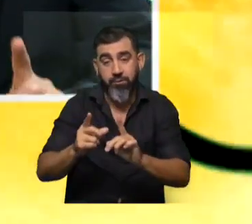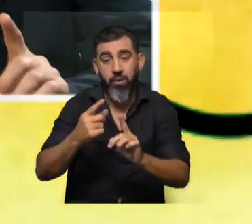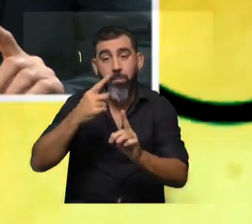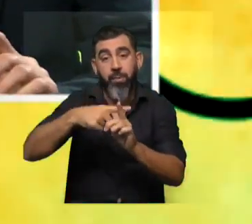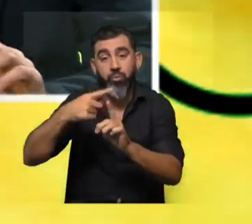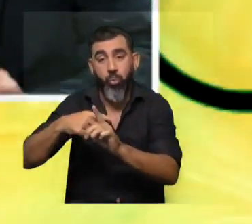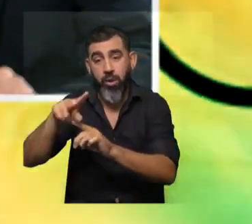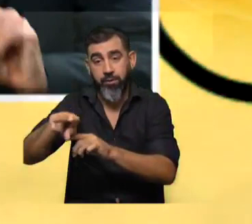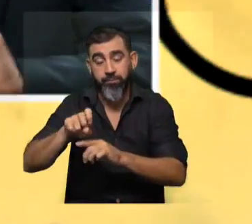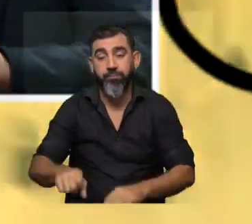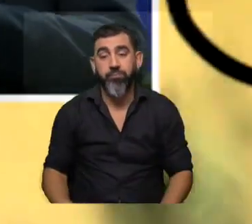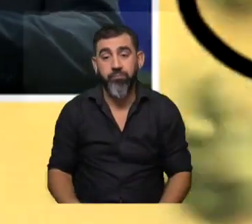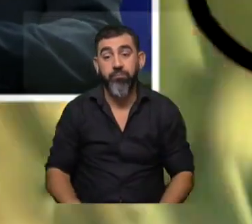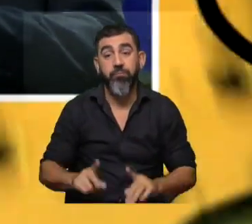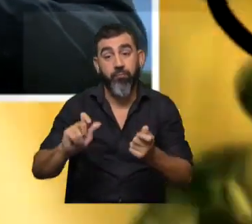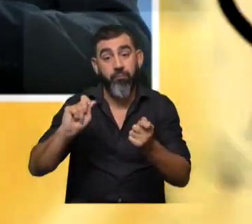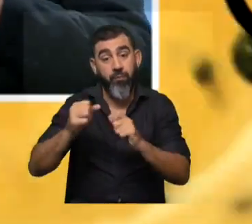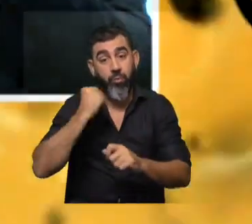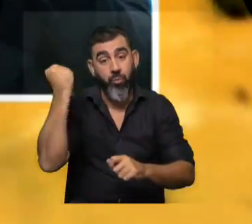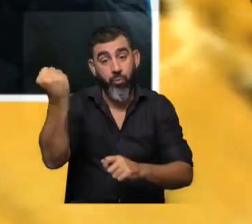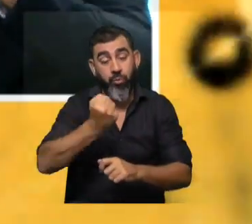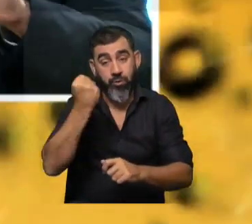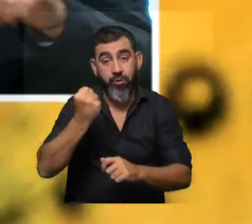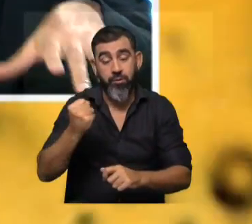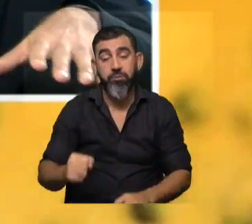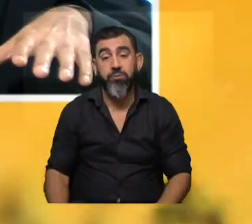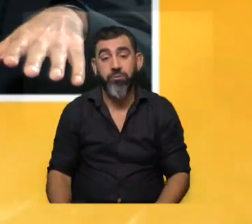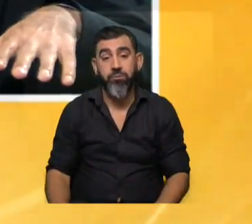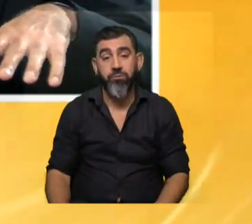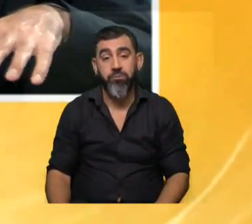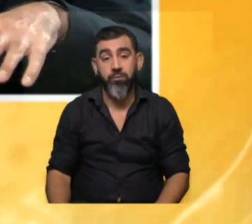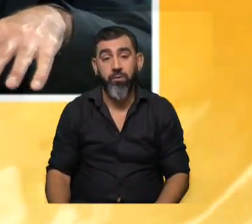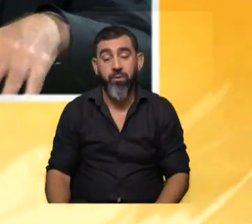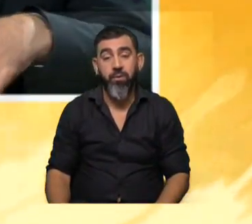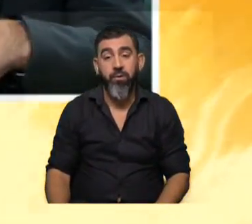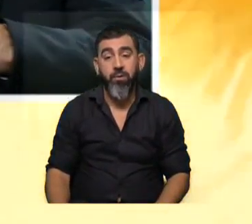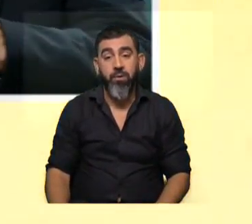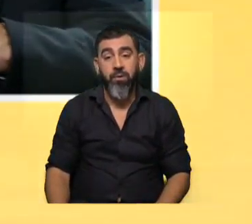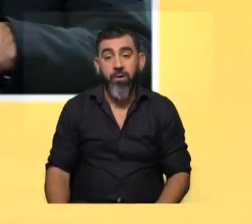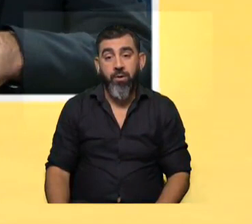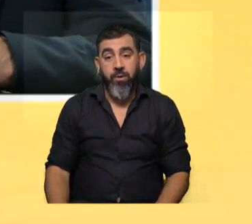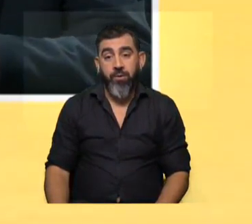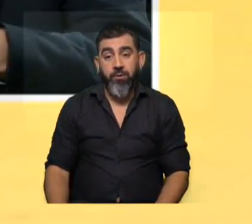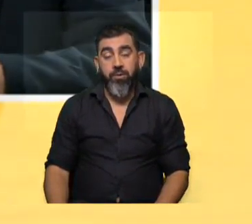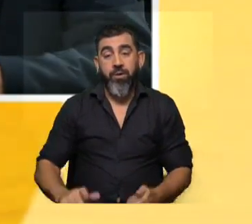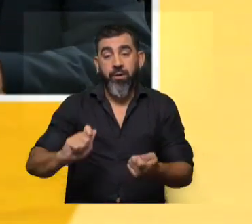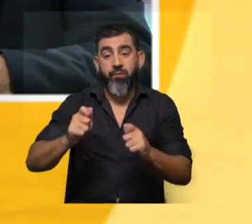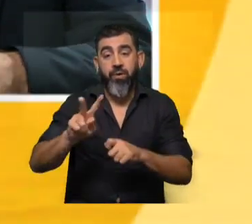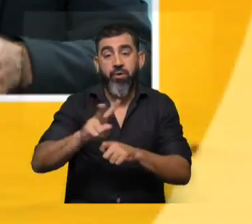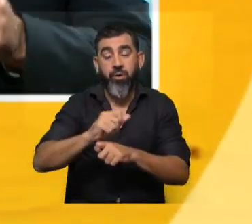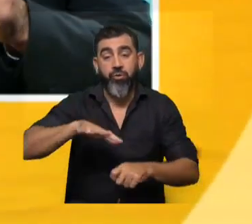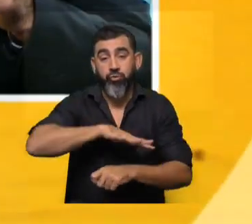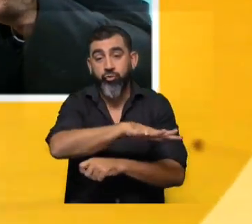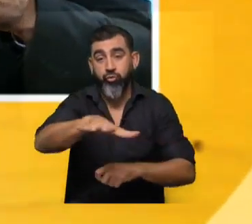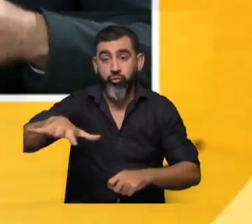mensualmente. Y otro gran cambio que se hizo, que también fue fruto de un trabajo ya de este año, es en la reforma de la seguridad social.